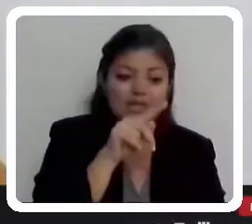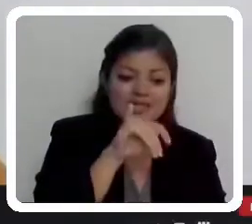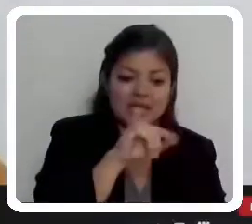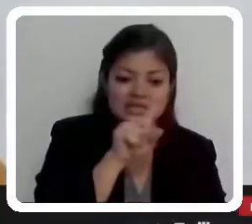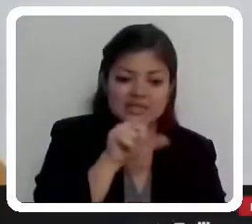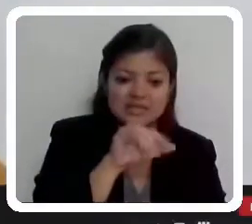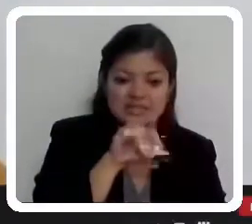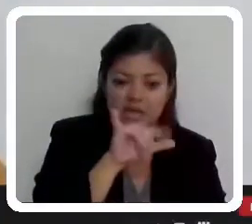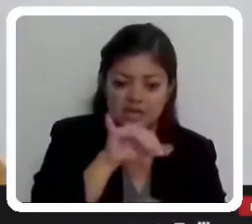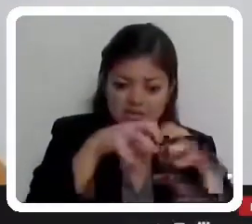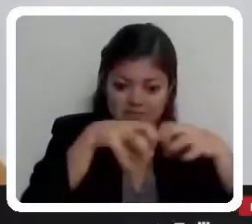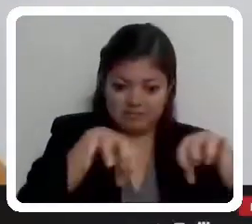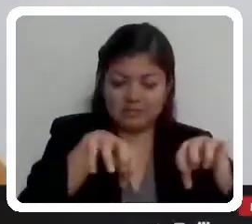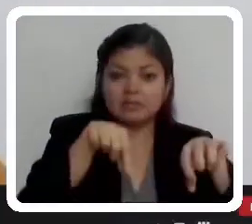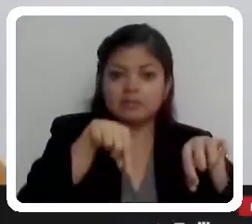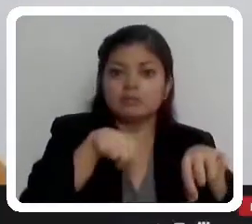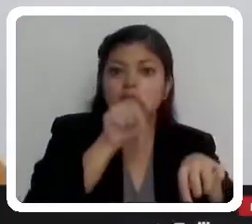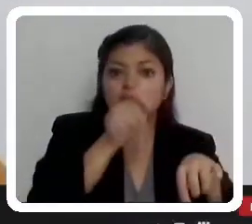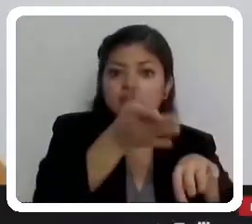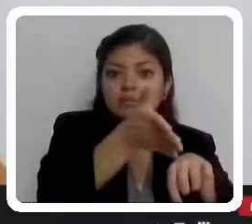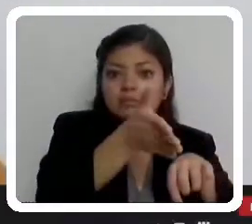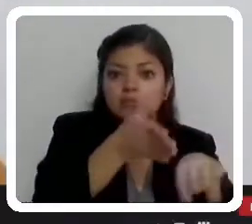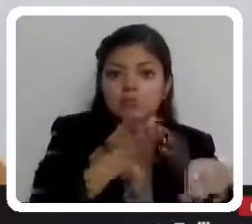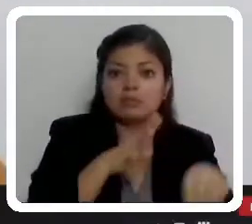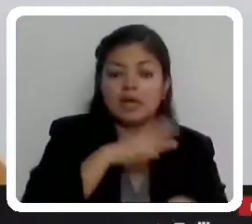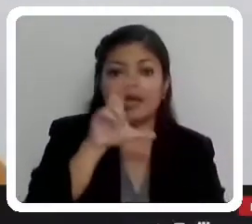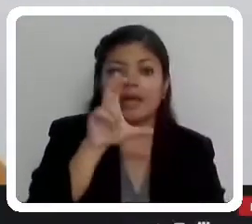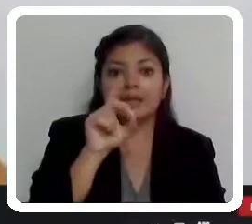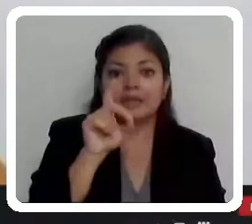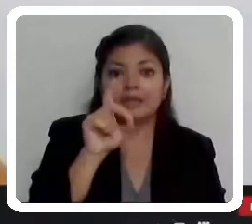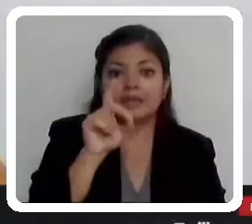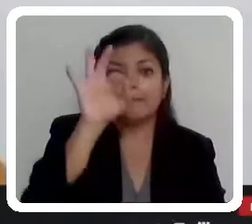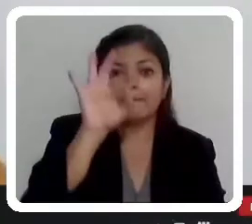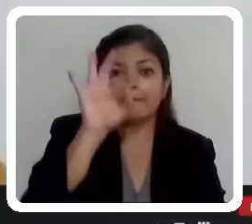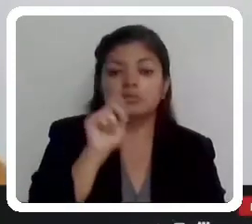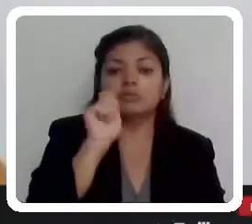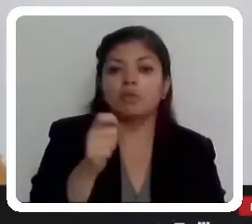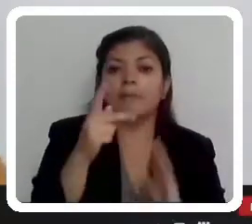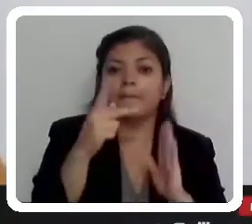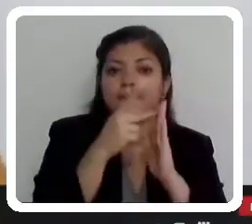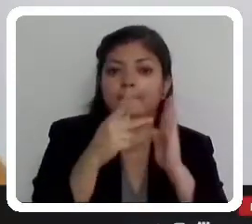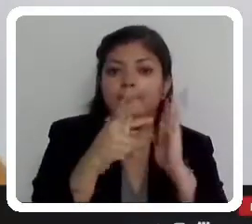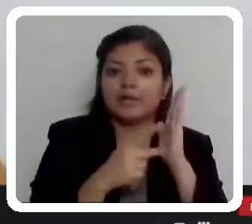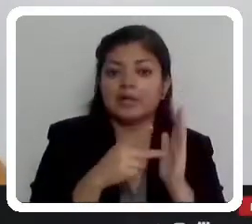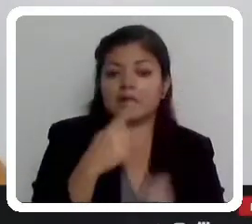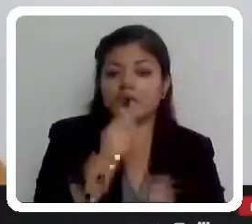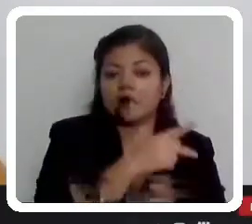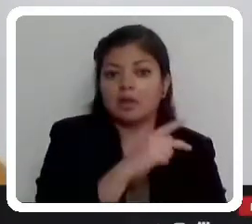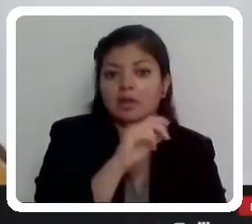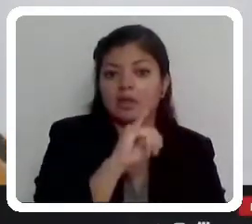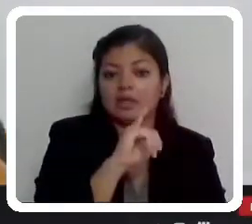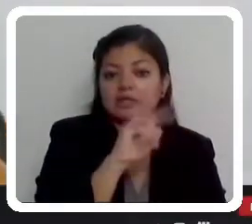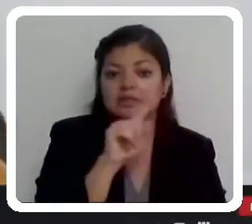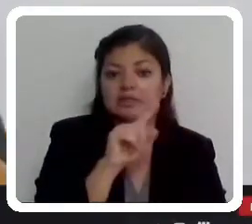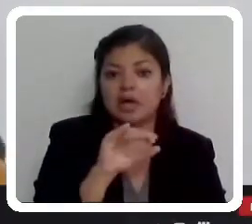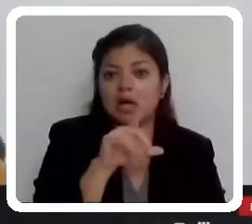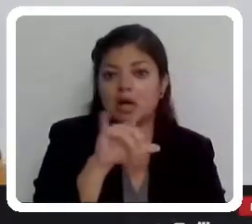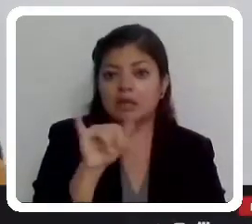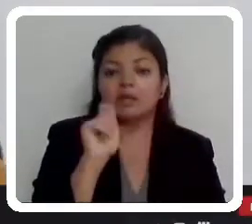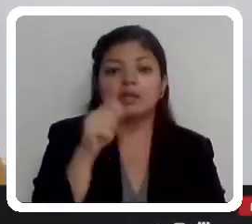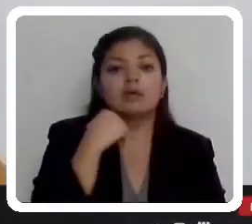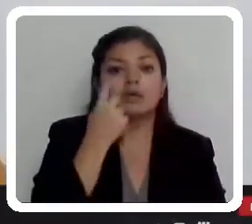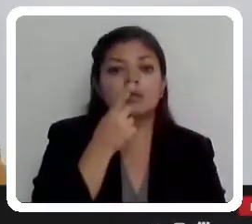nada más ni nada menos que el 30% del ingreso previal de Coautitlán Iscala. Es decir, el 45